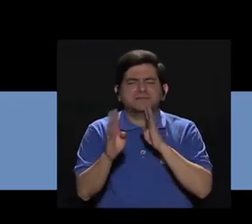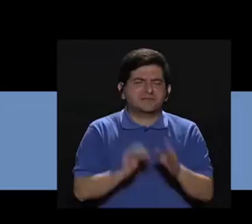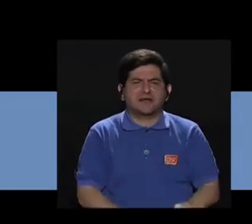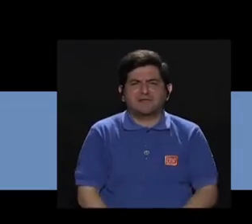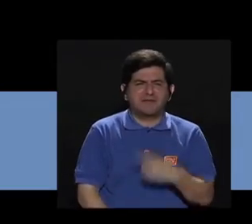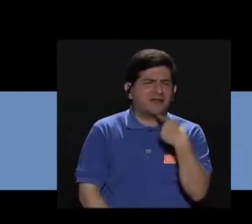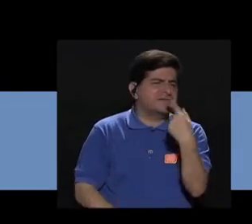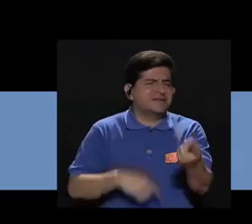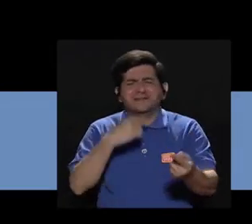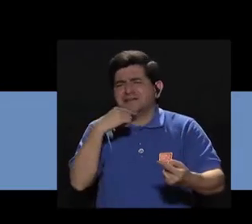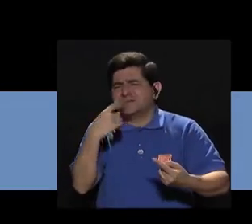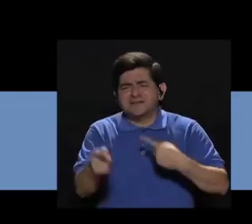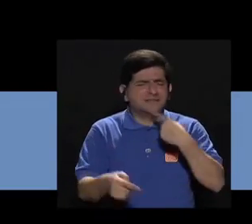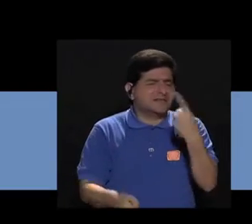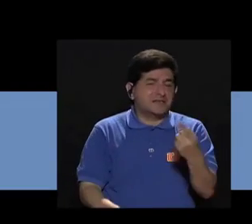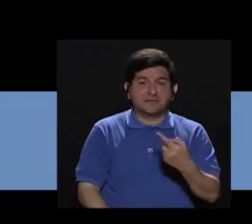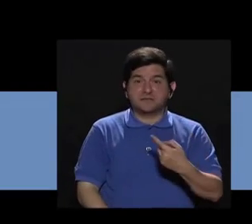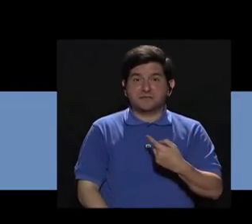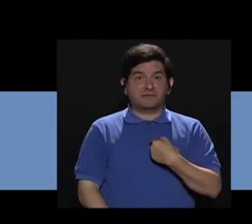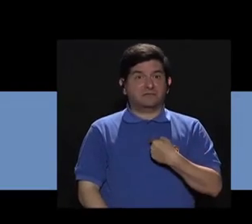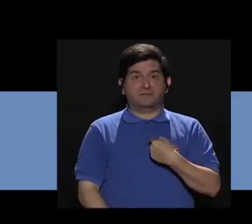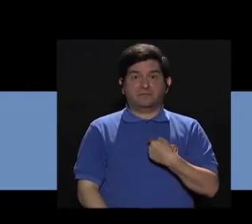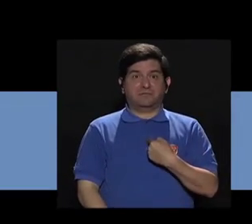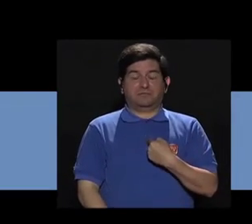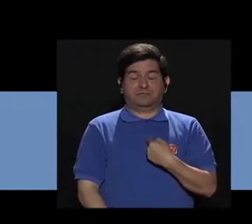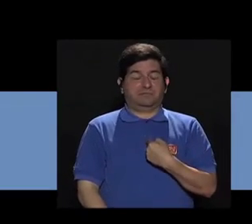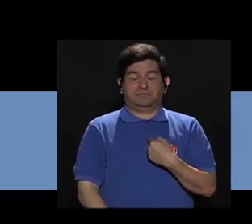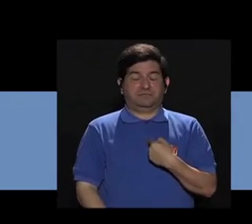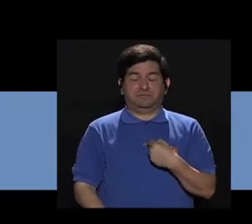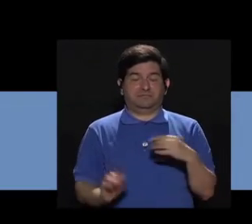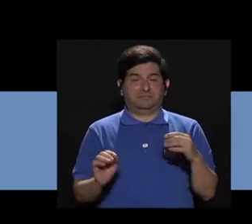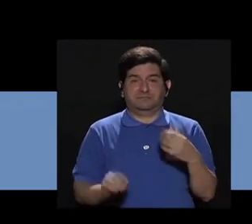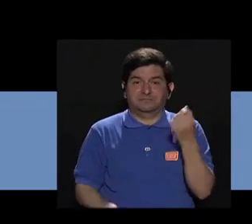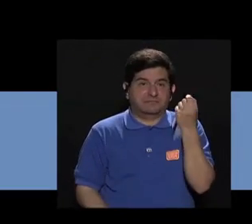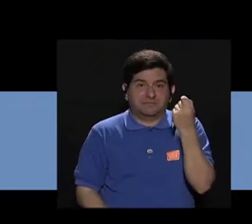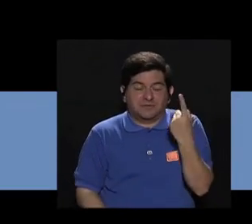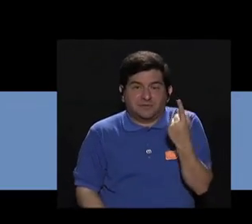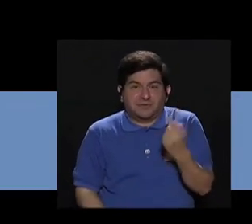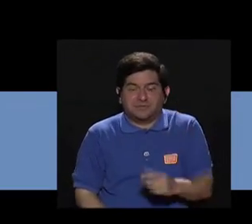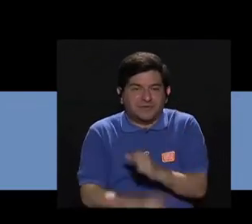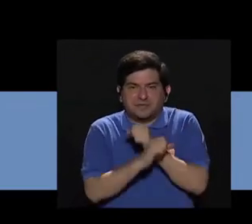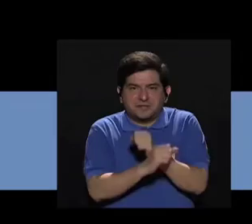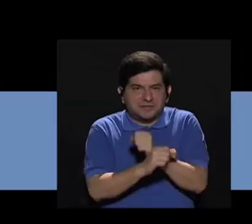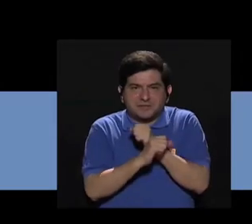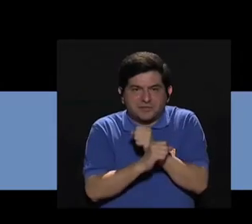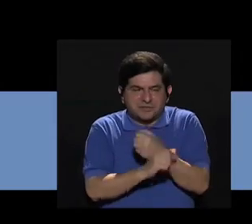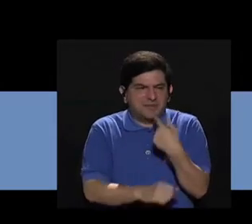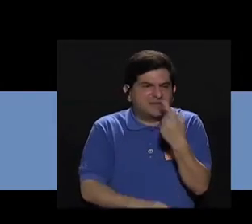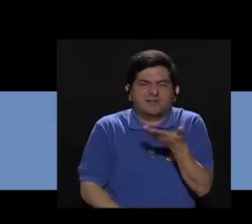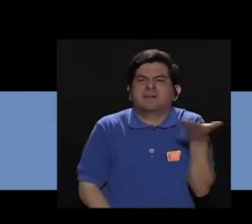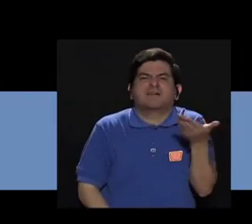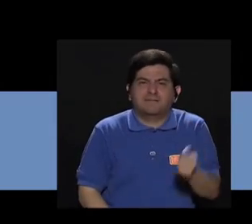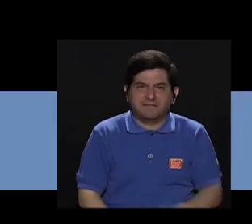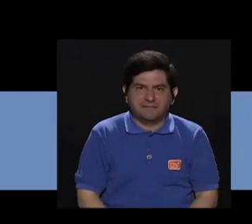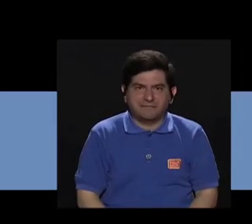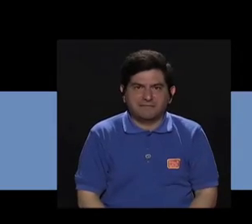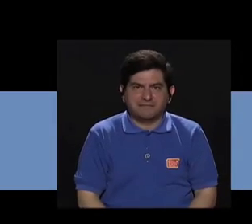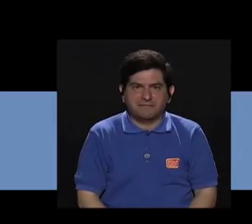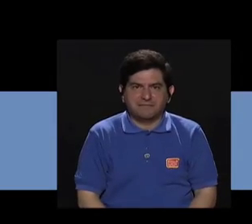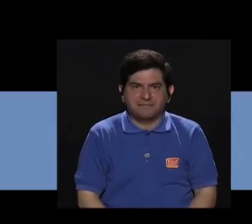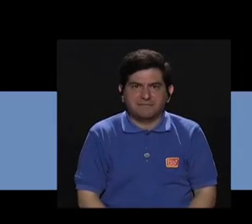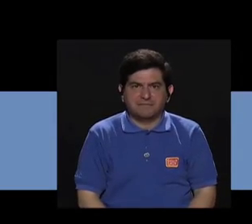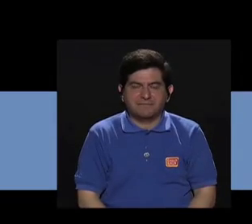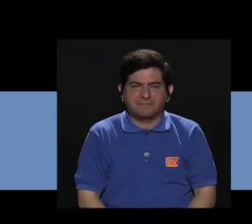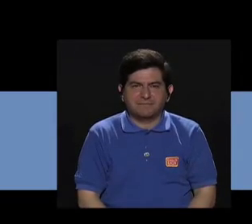hablan, como le empiezan a decir un montón de cosas a uno y uno no ve como seguridad en lo que están diciendo,